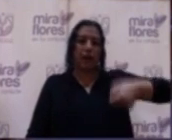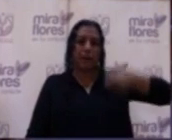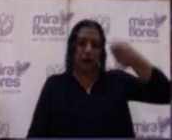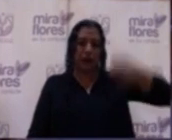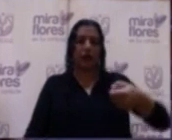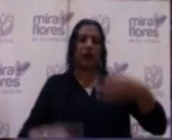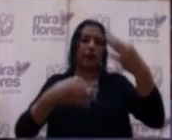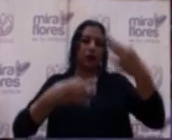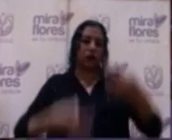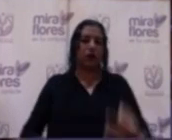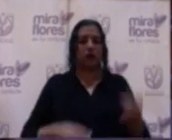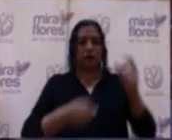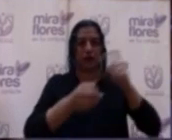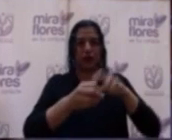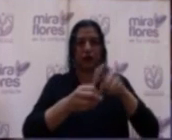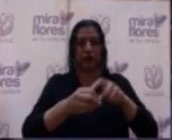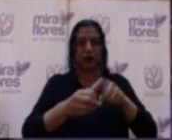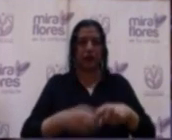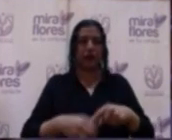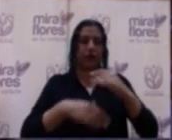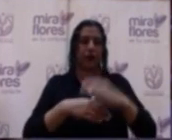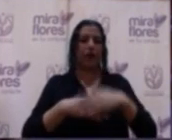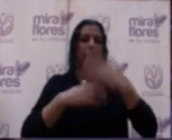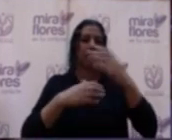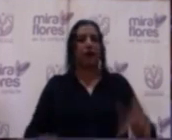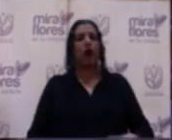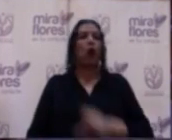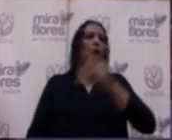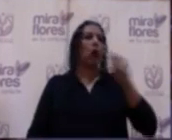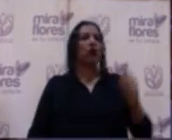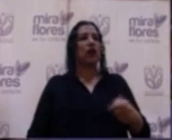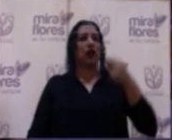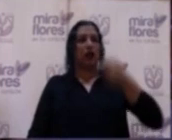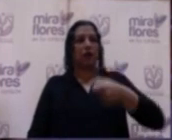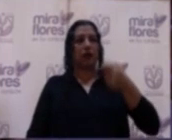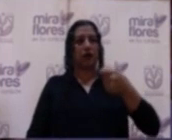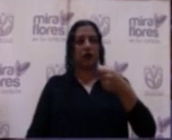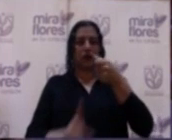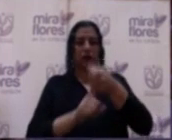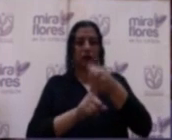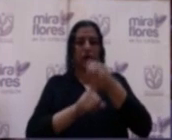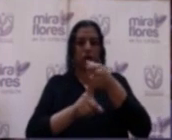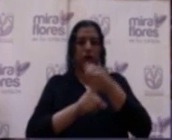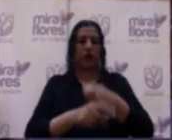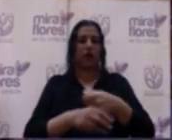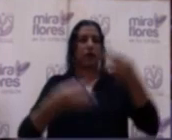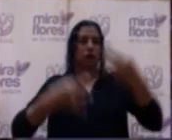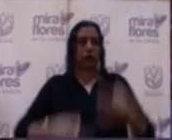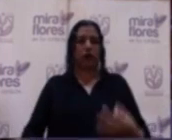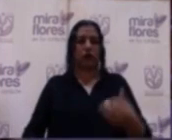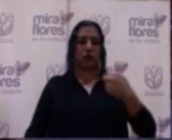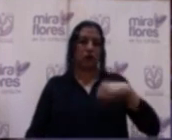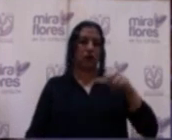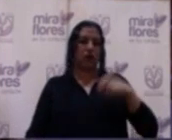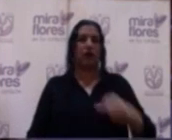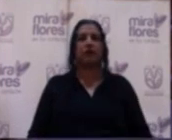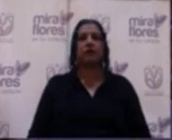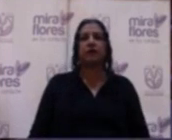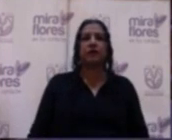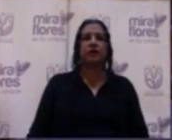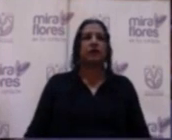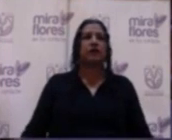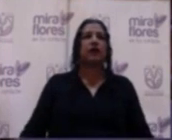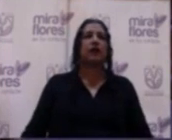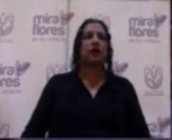participativo esa cantidad de dinero y después habrán otras inversiones propias del presupuesto municipal, ¿no? Gracias. Muy bien.